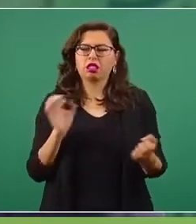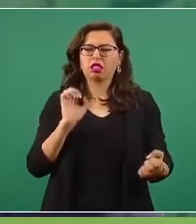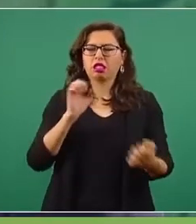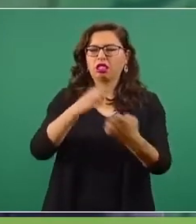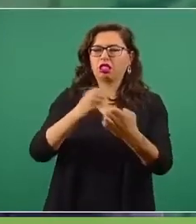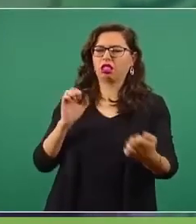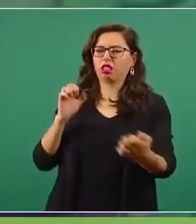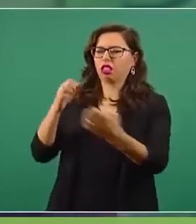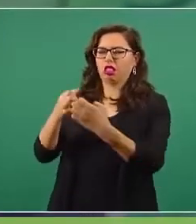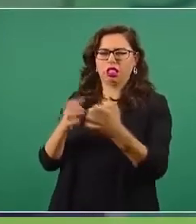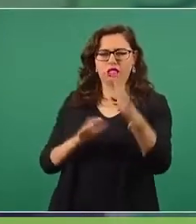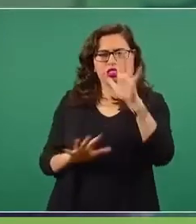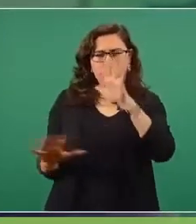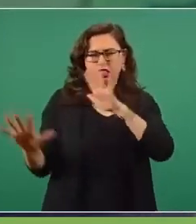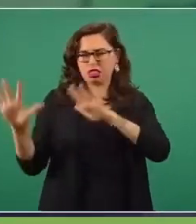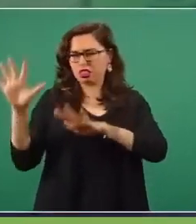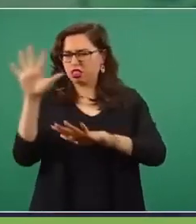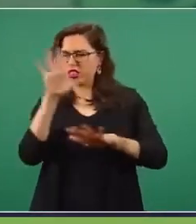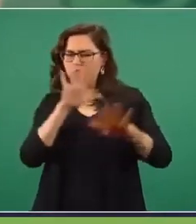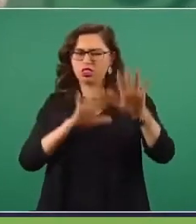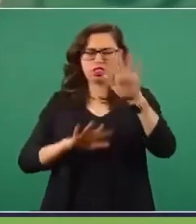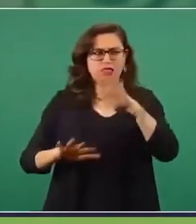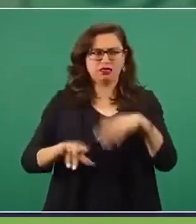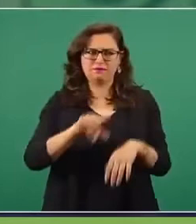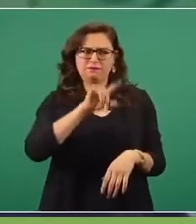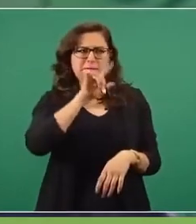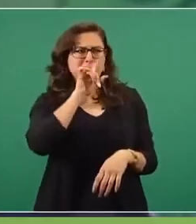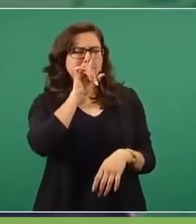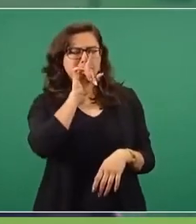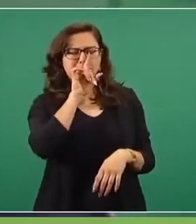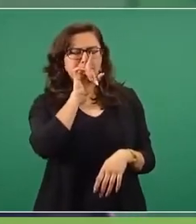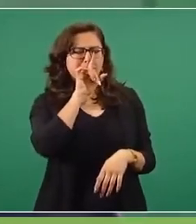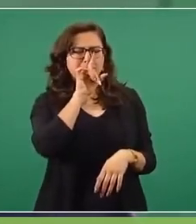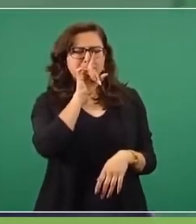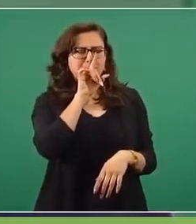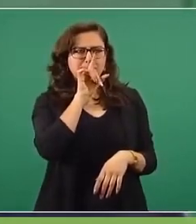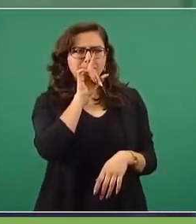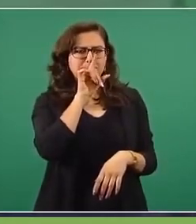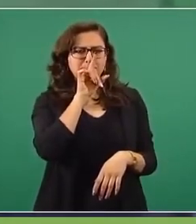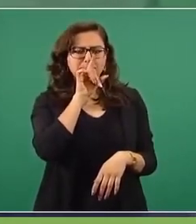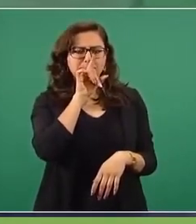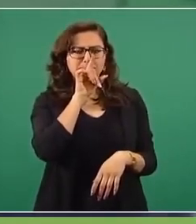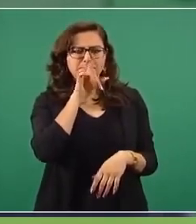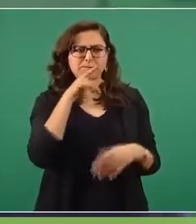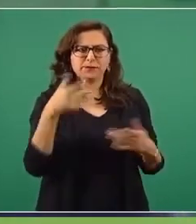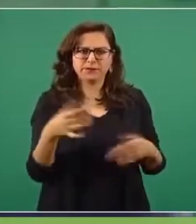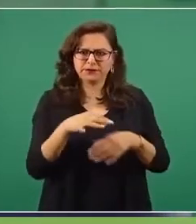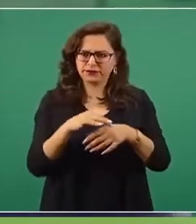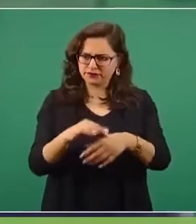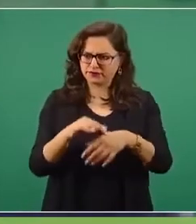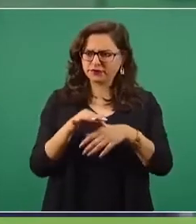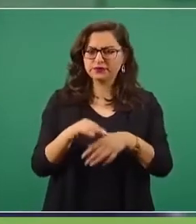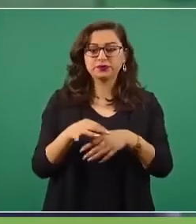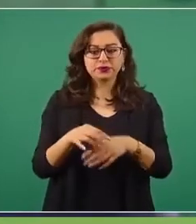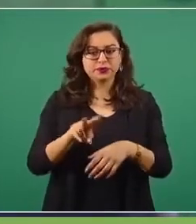no se tergiverse la realidad y que